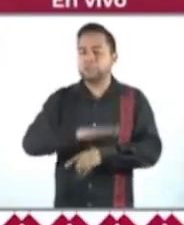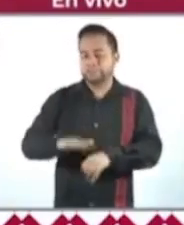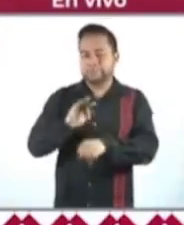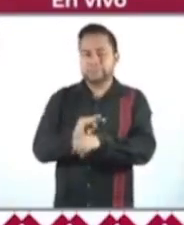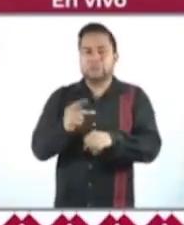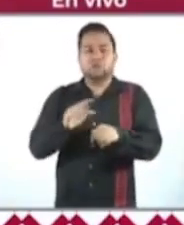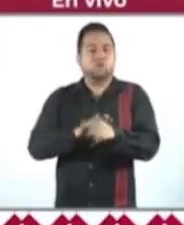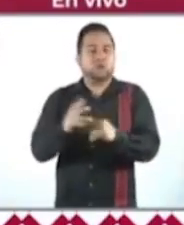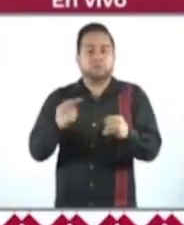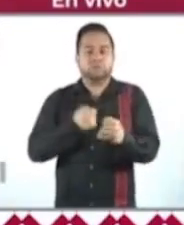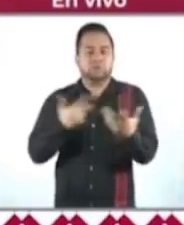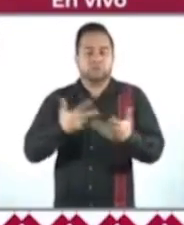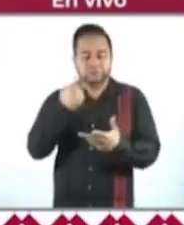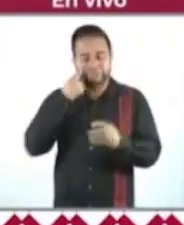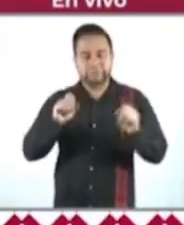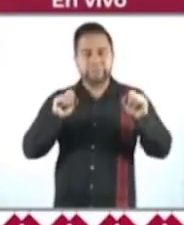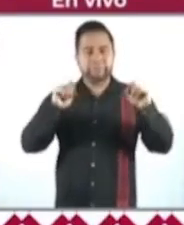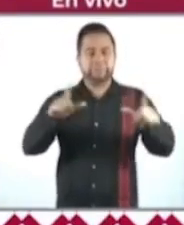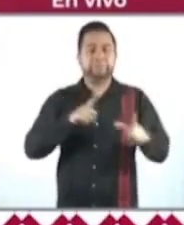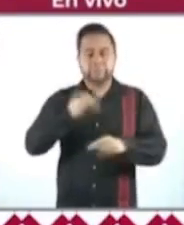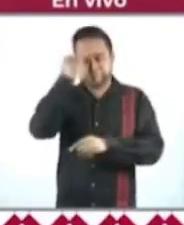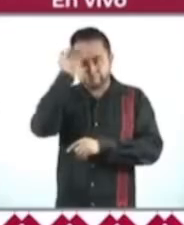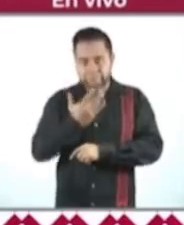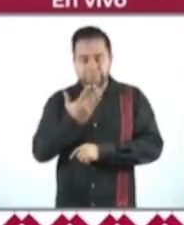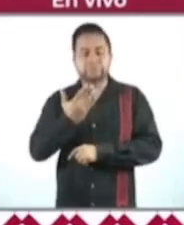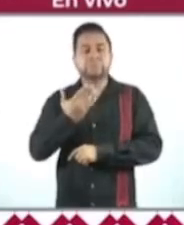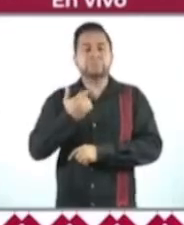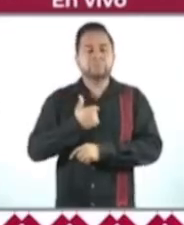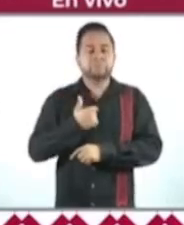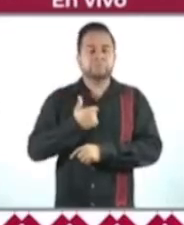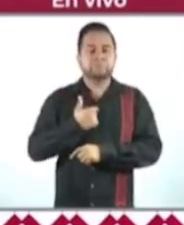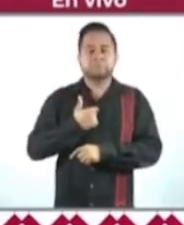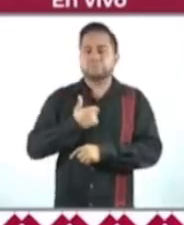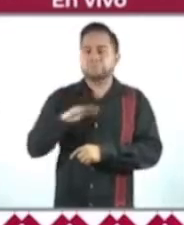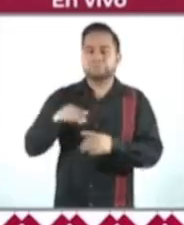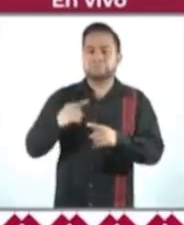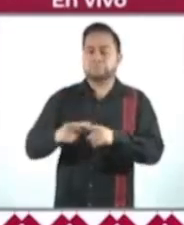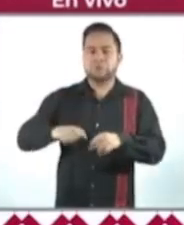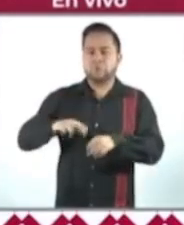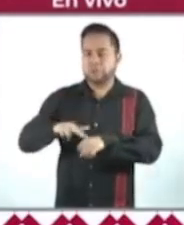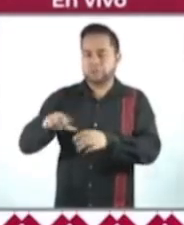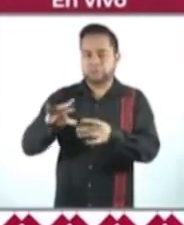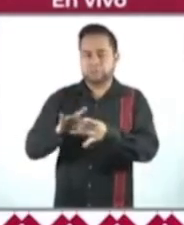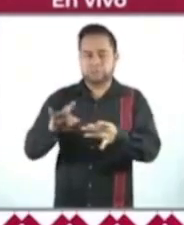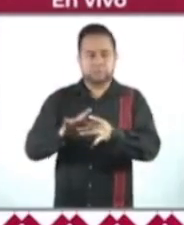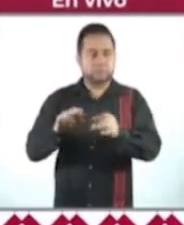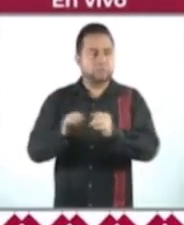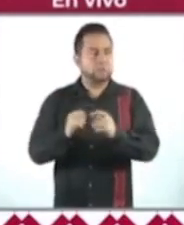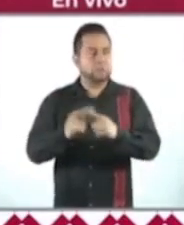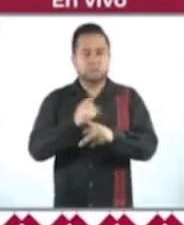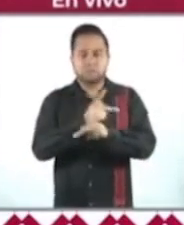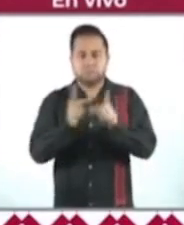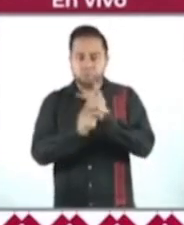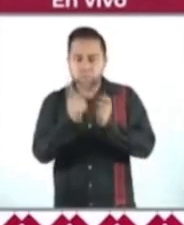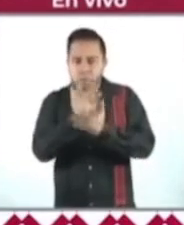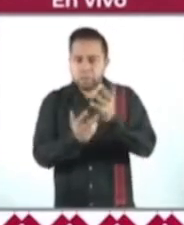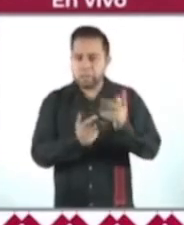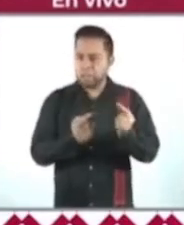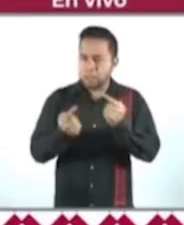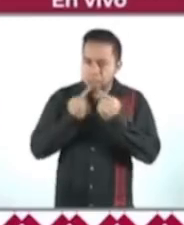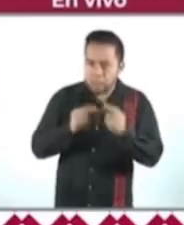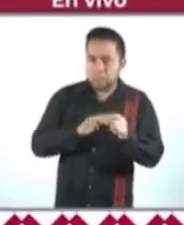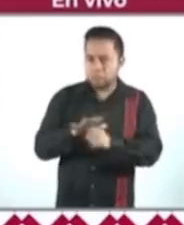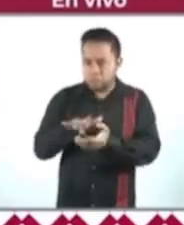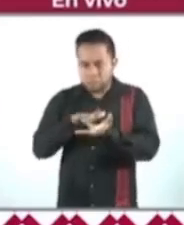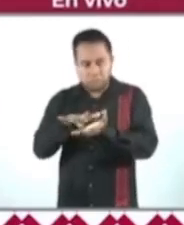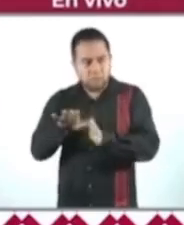que ya hicimos? Adelante, ahí están las imágenes, tuvimos, como bien lo comenta el señor Gobernador, con los productores platicando qué se